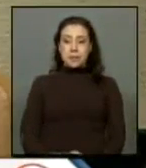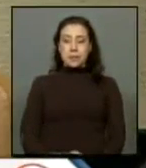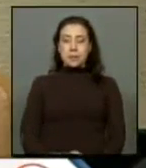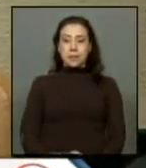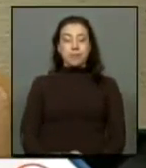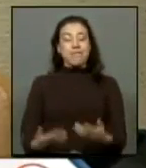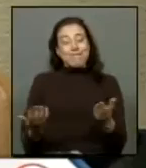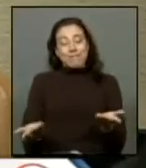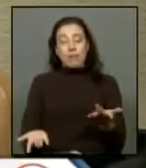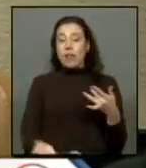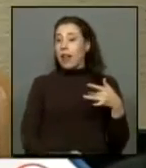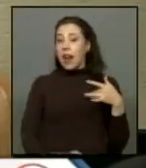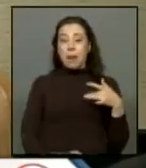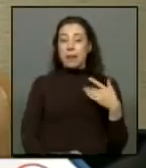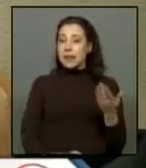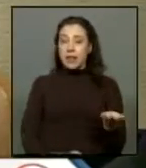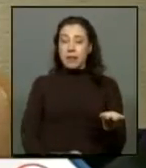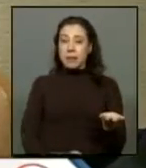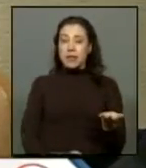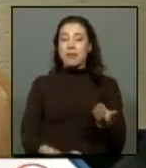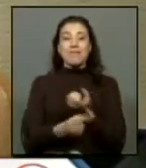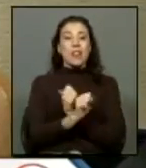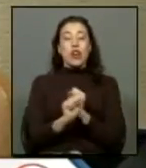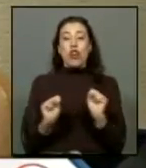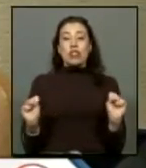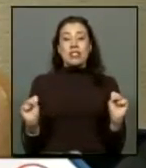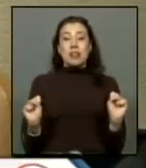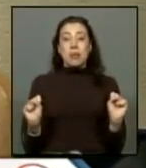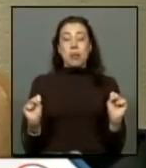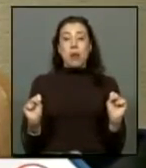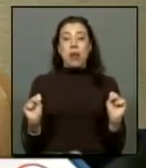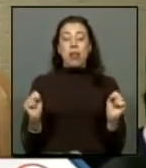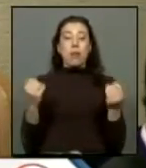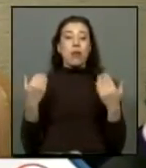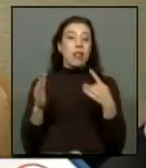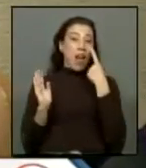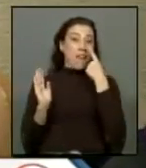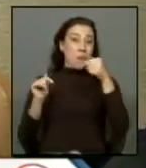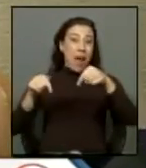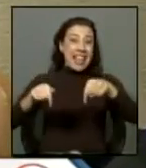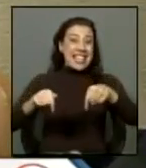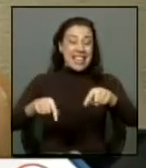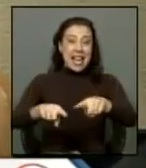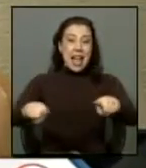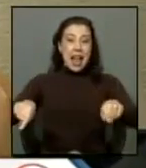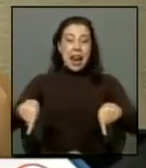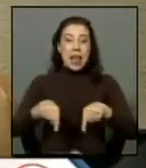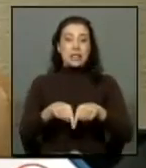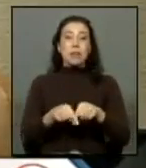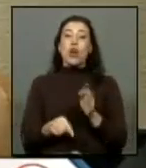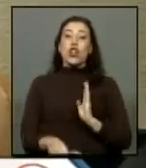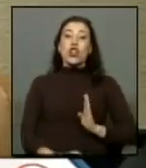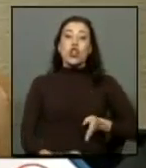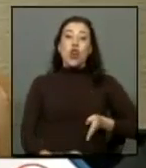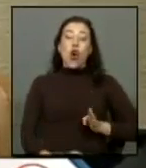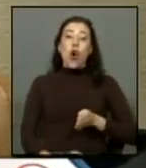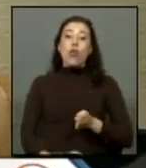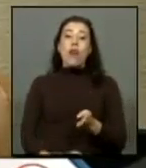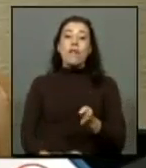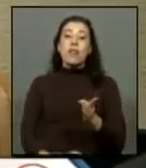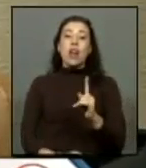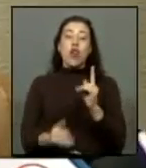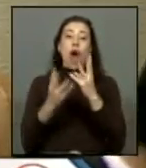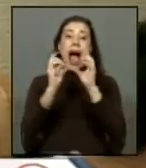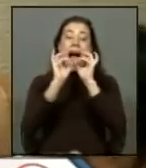pero desgraciadamente no es posible como hemos podido apreciar aquí en esta sala porque todavía no hemos